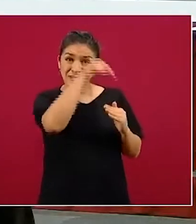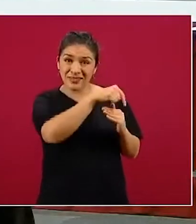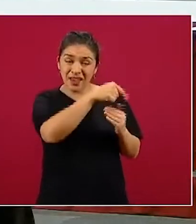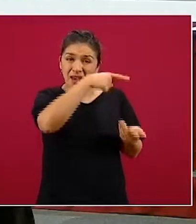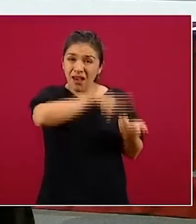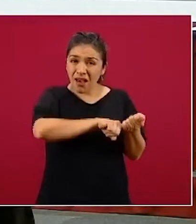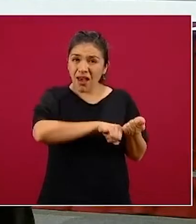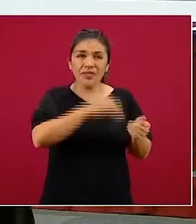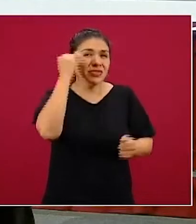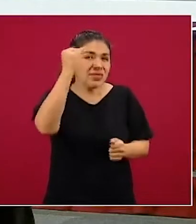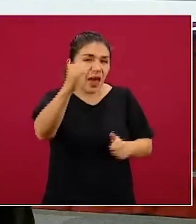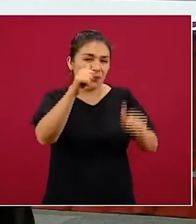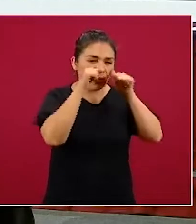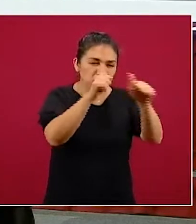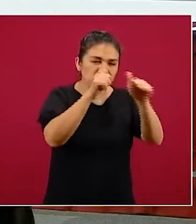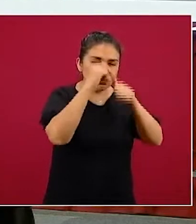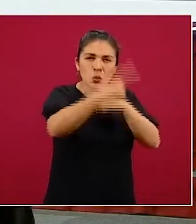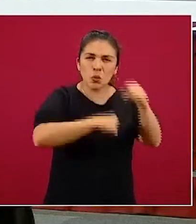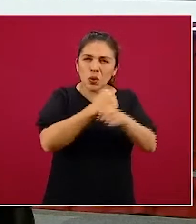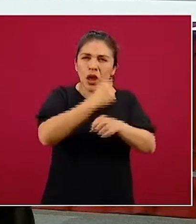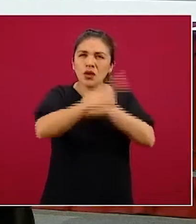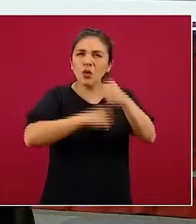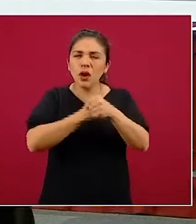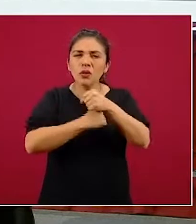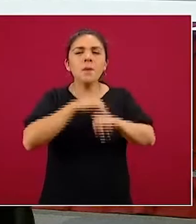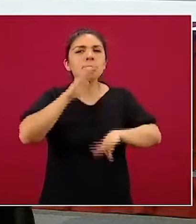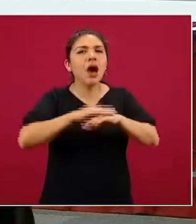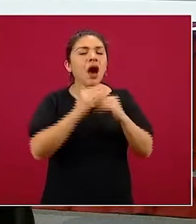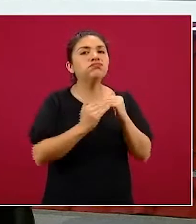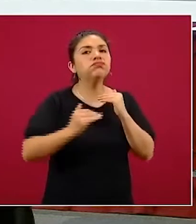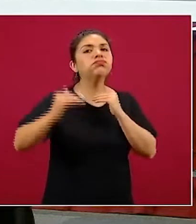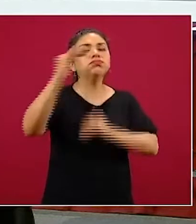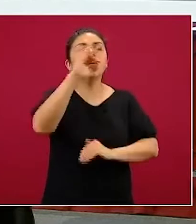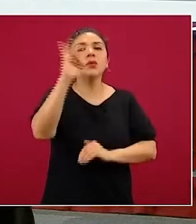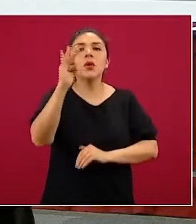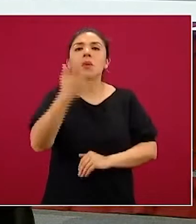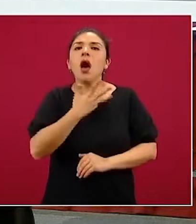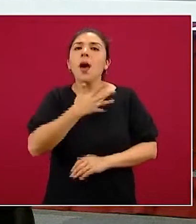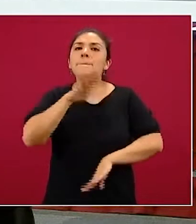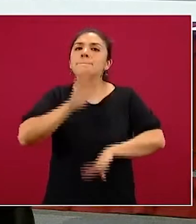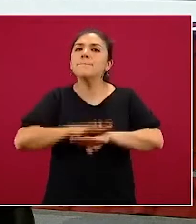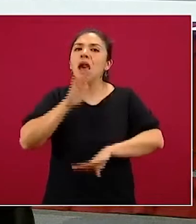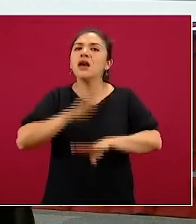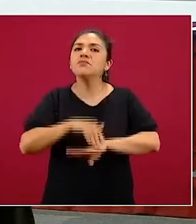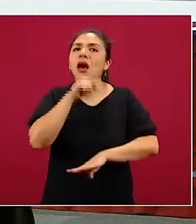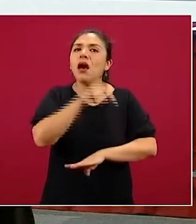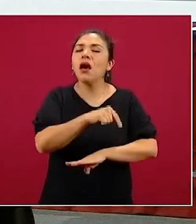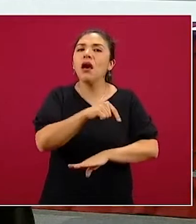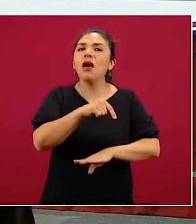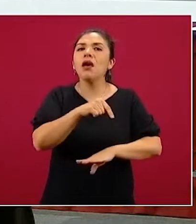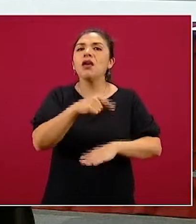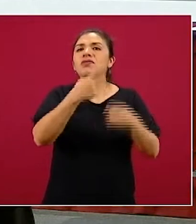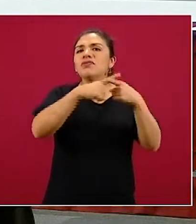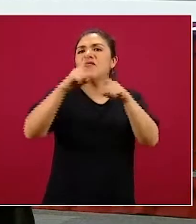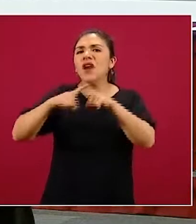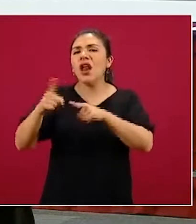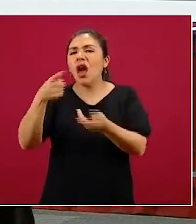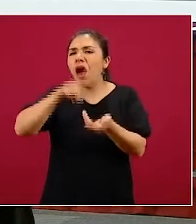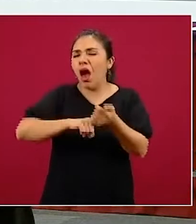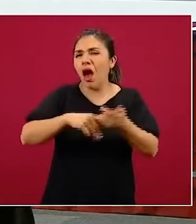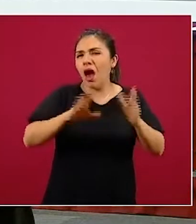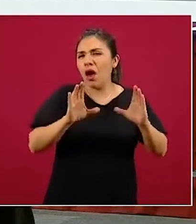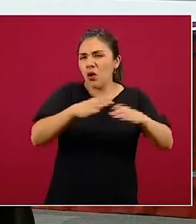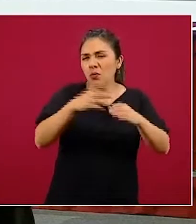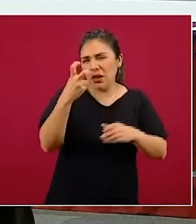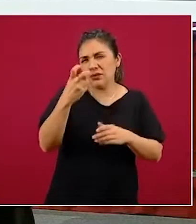en el tiempo, año con año, se ve que es mucho más alta cuando hay mayor diversidad dentro de los sectores.